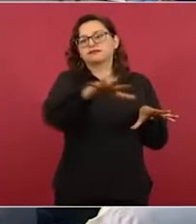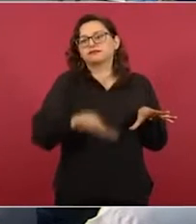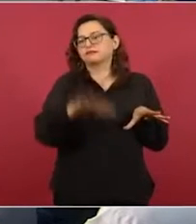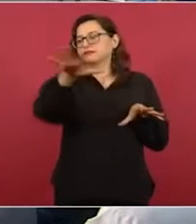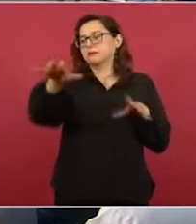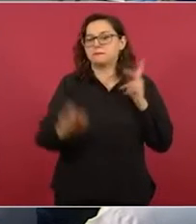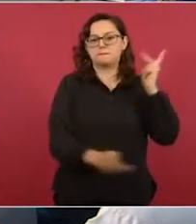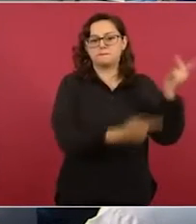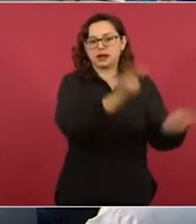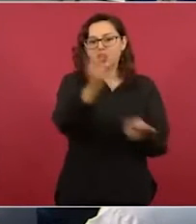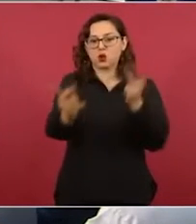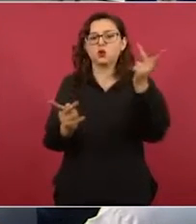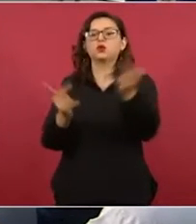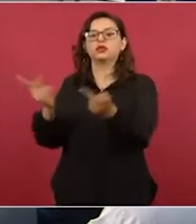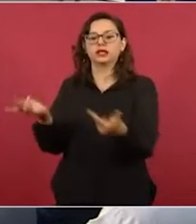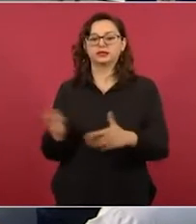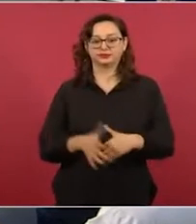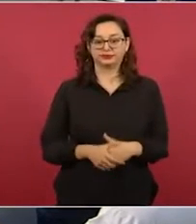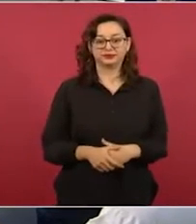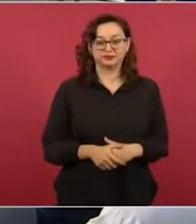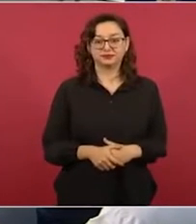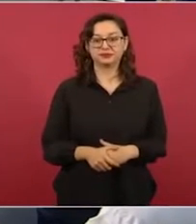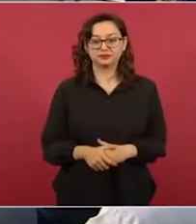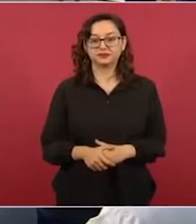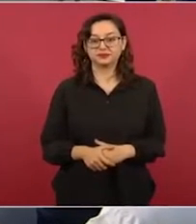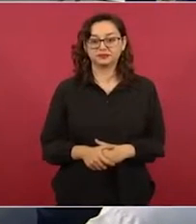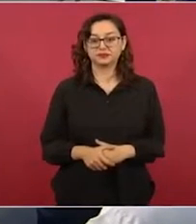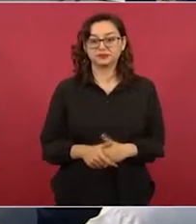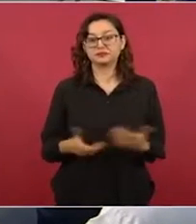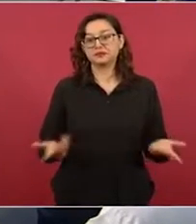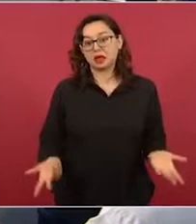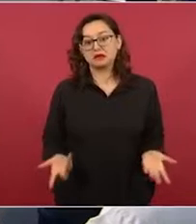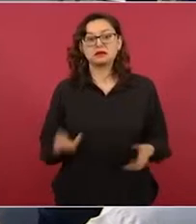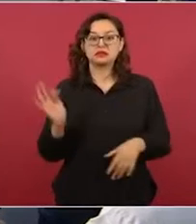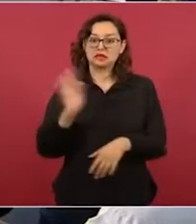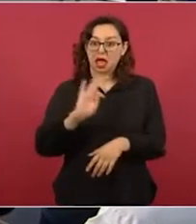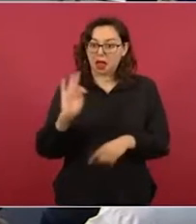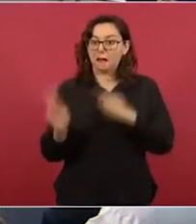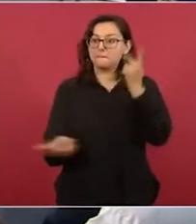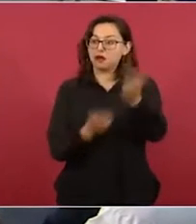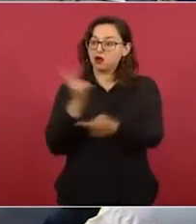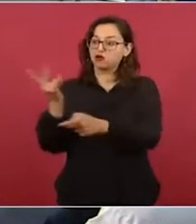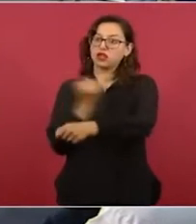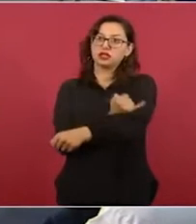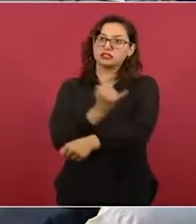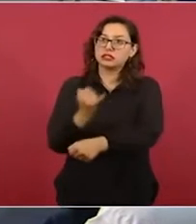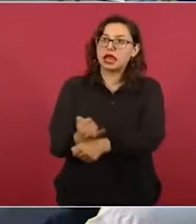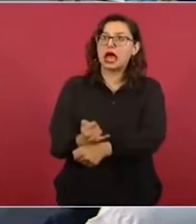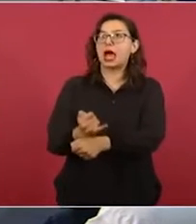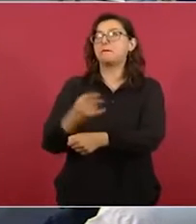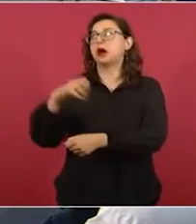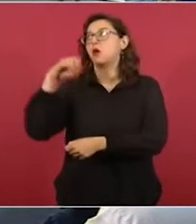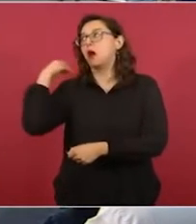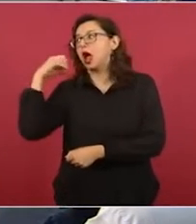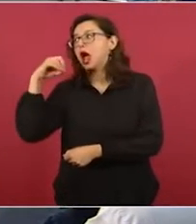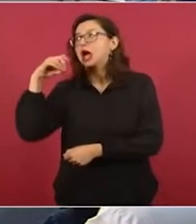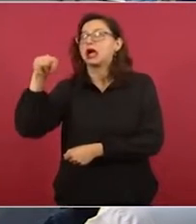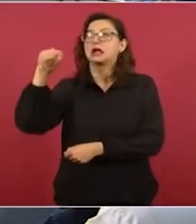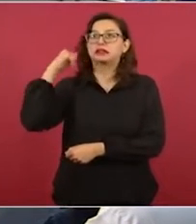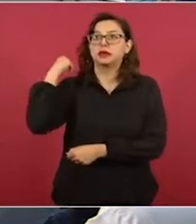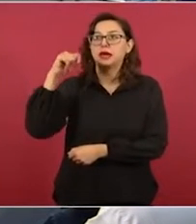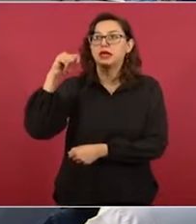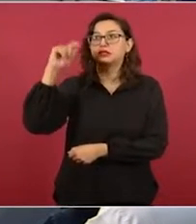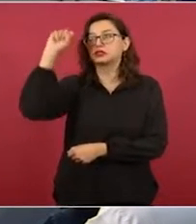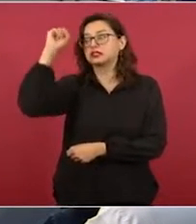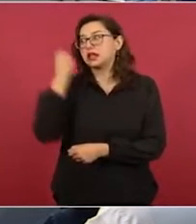y en Tabasco, en Oaxaca, en Sinaloa, en todo